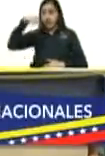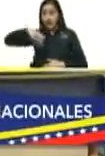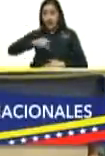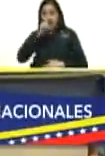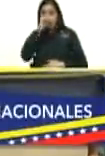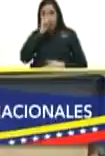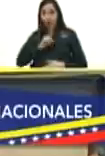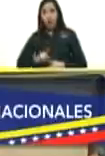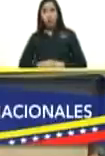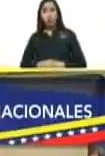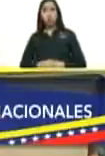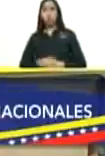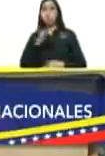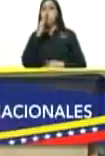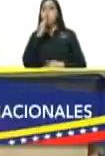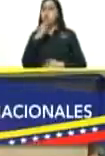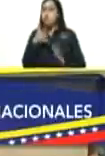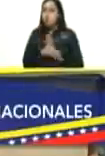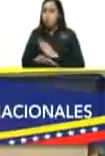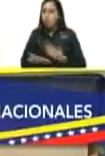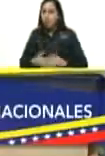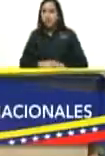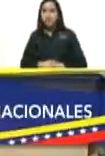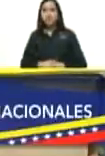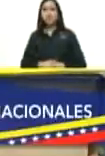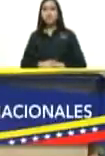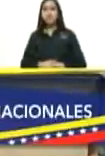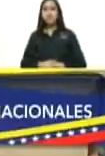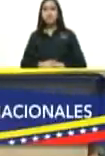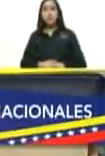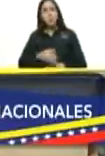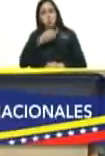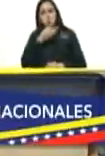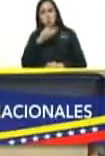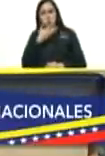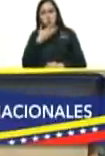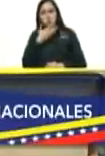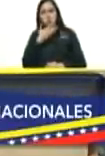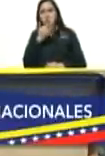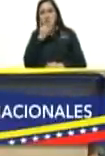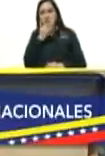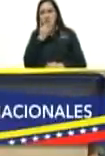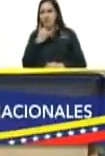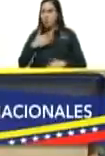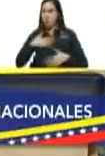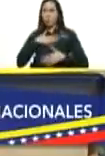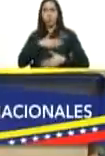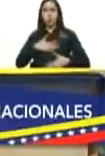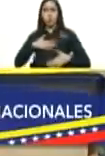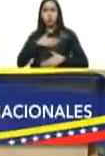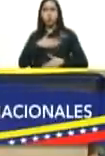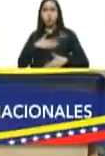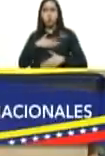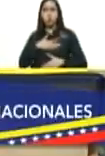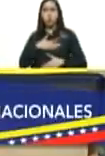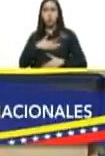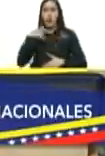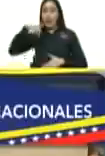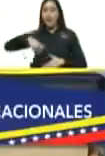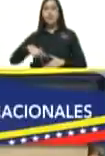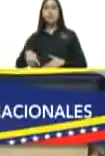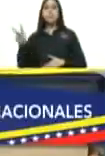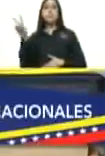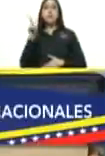sucedió algo que para nosotros los venezolanos fue muy bonito gratificante venezuela